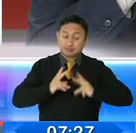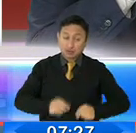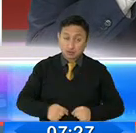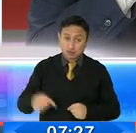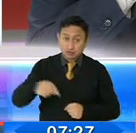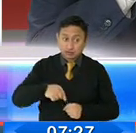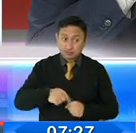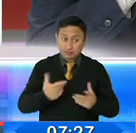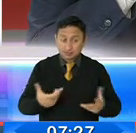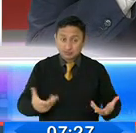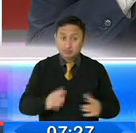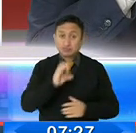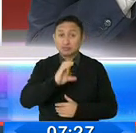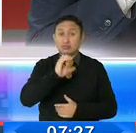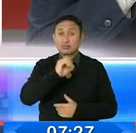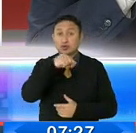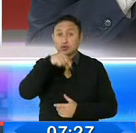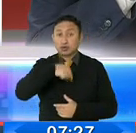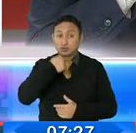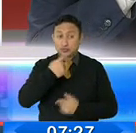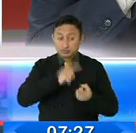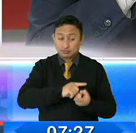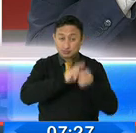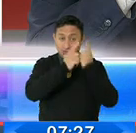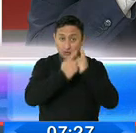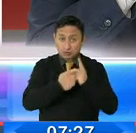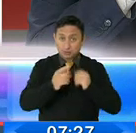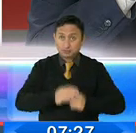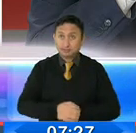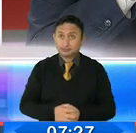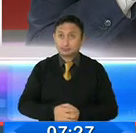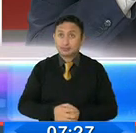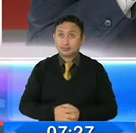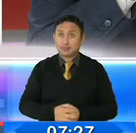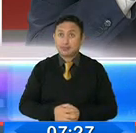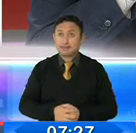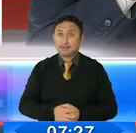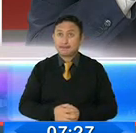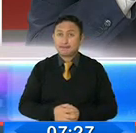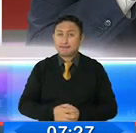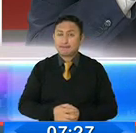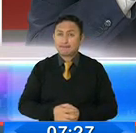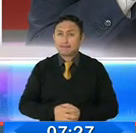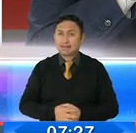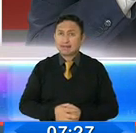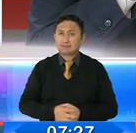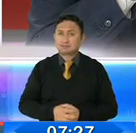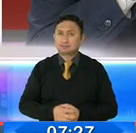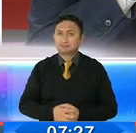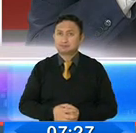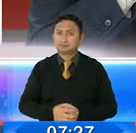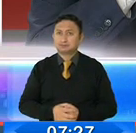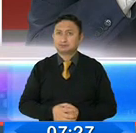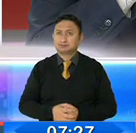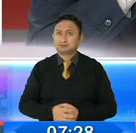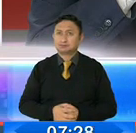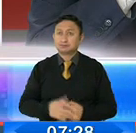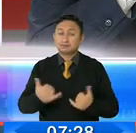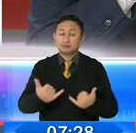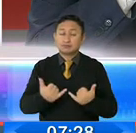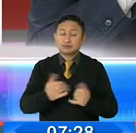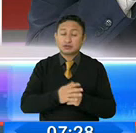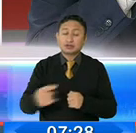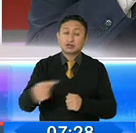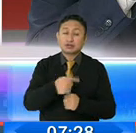que es lo que motivó al COE a hacer esta, tomar esta resolución, es prácticamente no